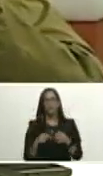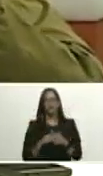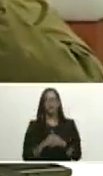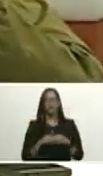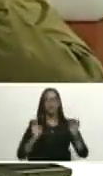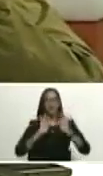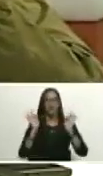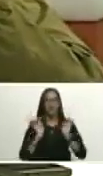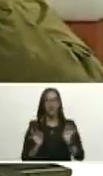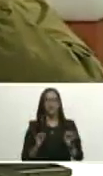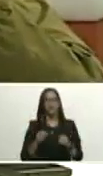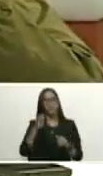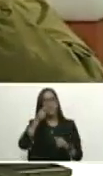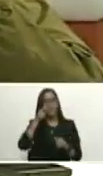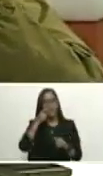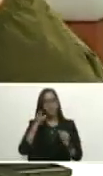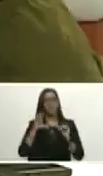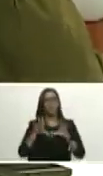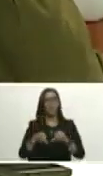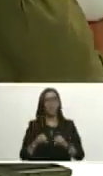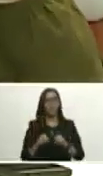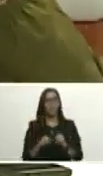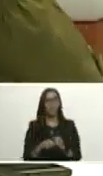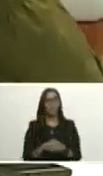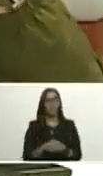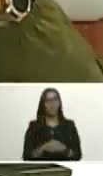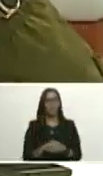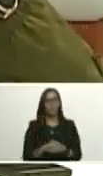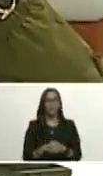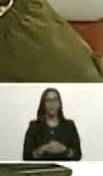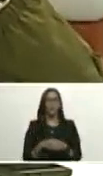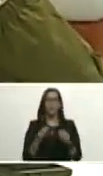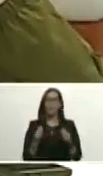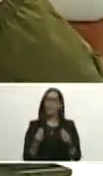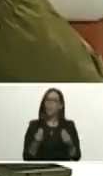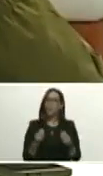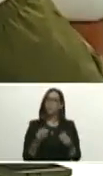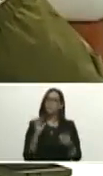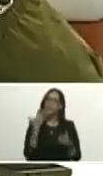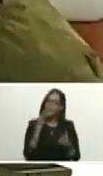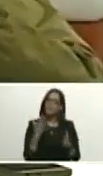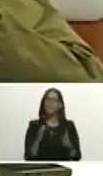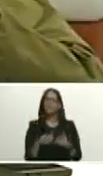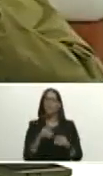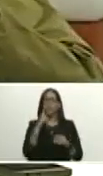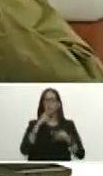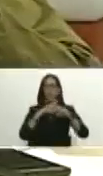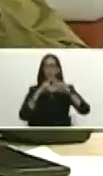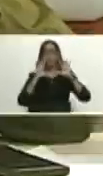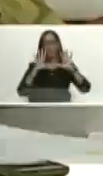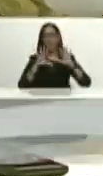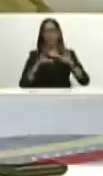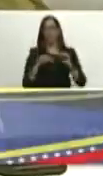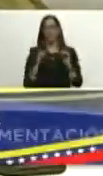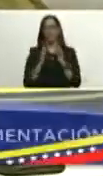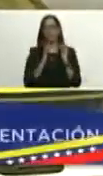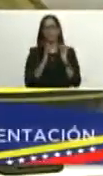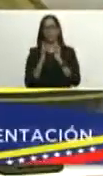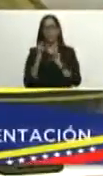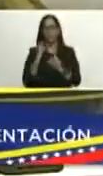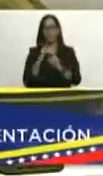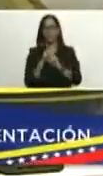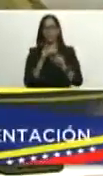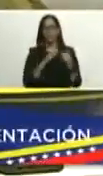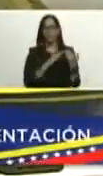de seguimiento control bueno muy similar al 1x10 donde tengamos conexión directa con nuestro jefe de comunidad